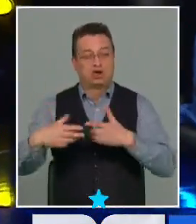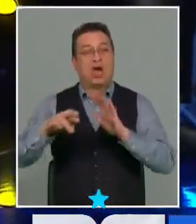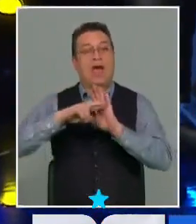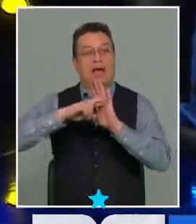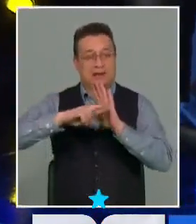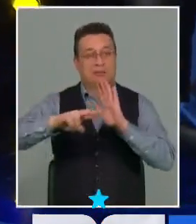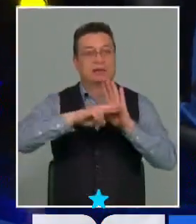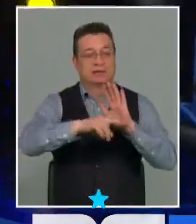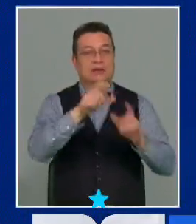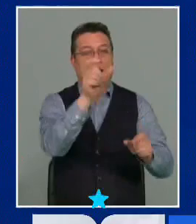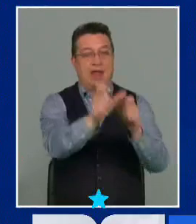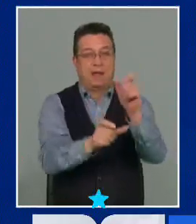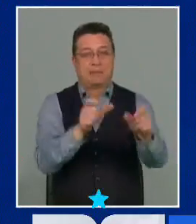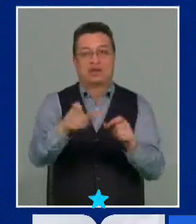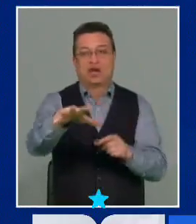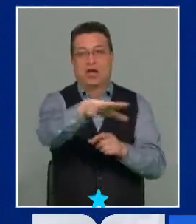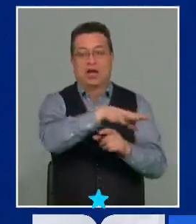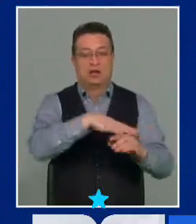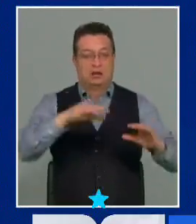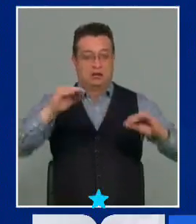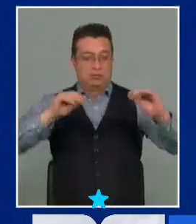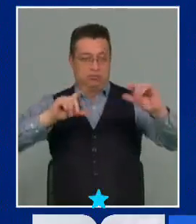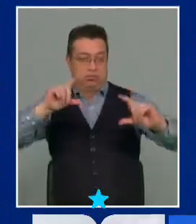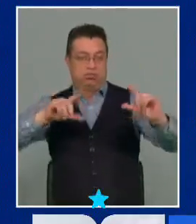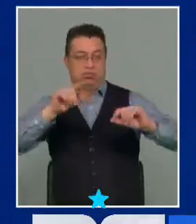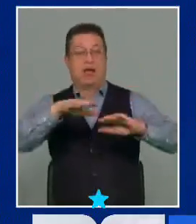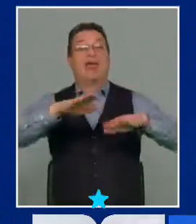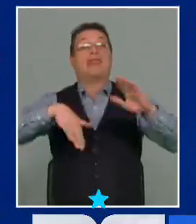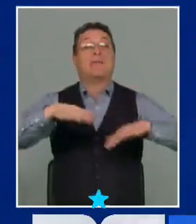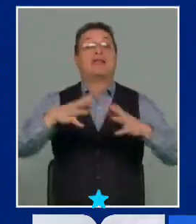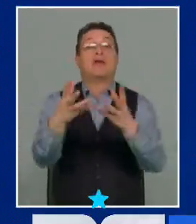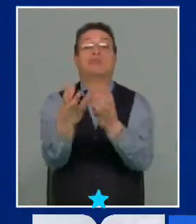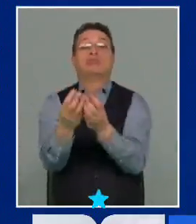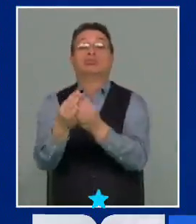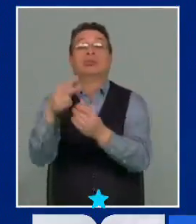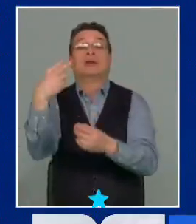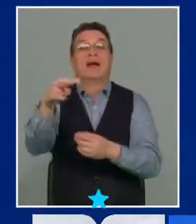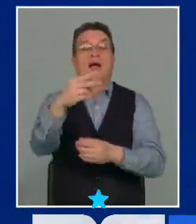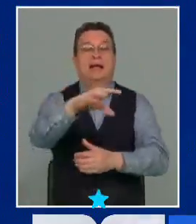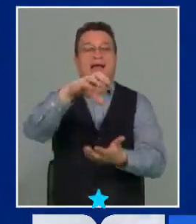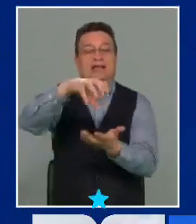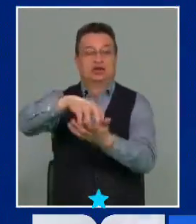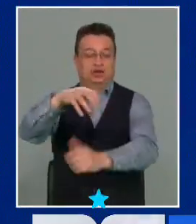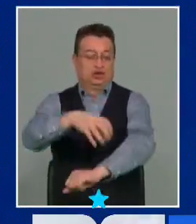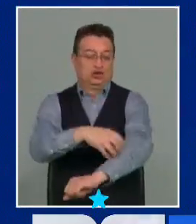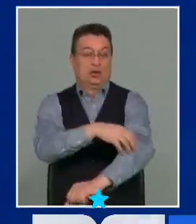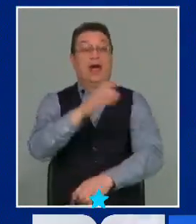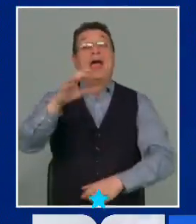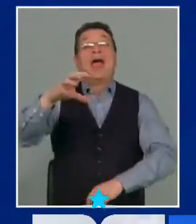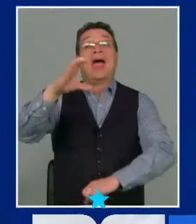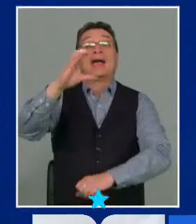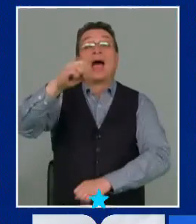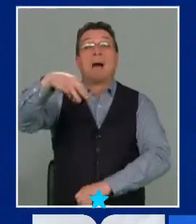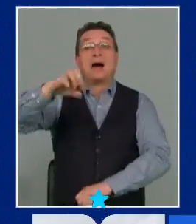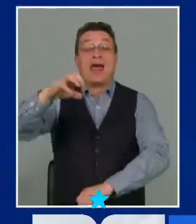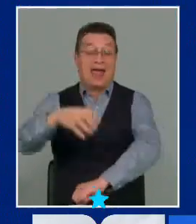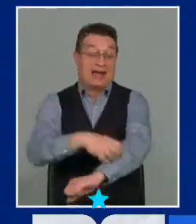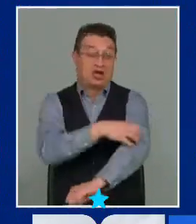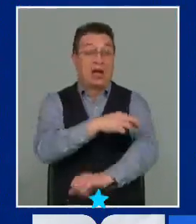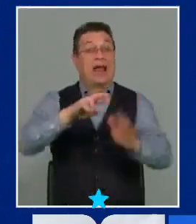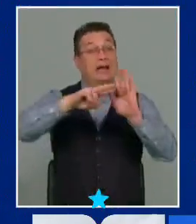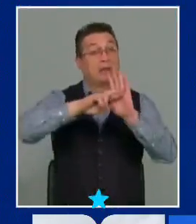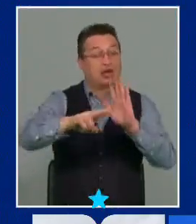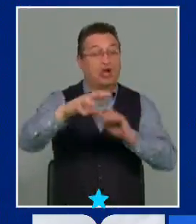poblacional. Es decir, representa proporcionalmente a las fuerzas políticas y a las personas, ciudadanos. En cambio, que la Cámara de las Regiones es de representación